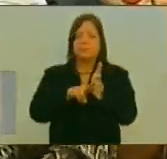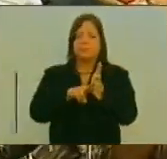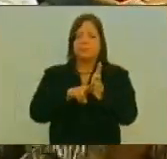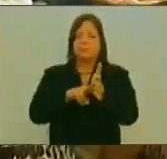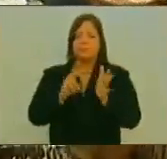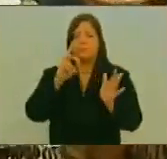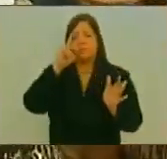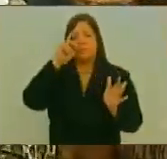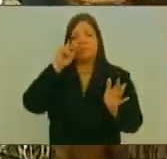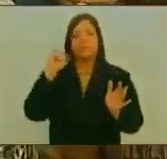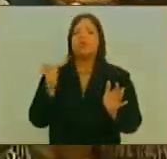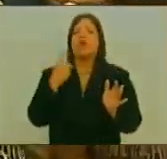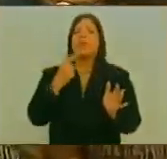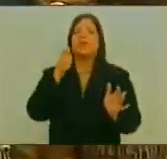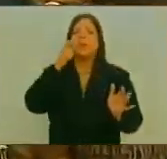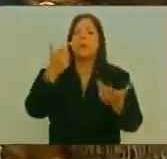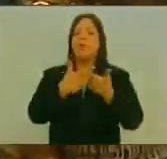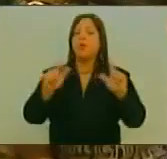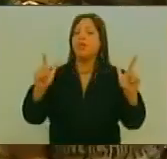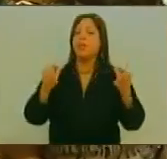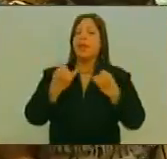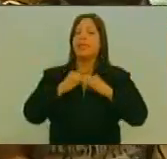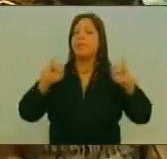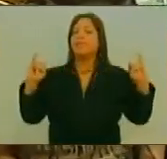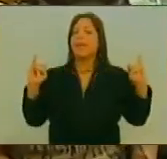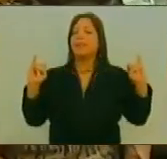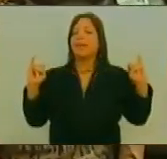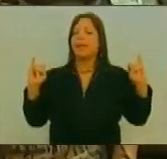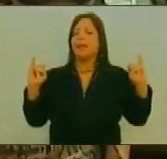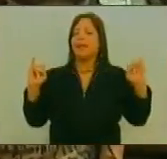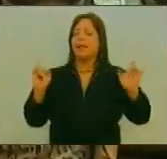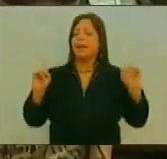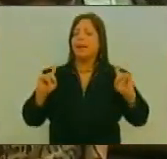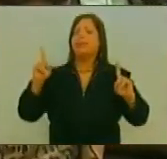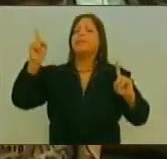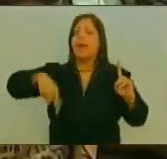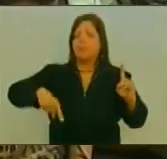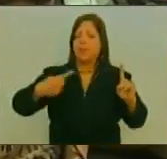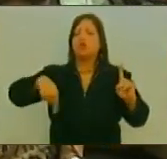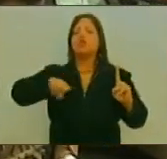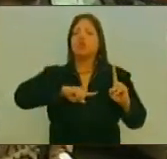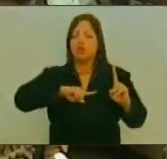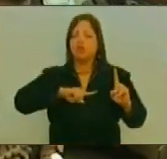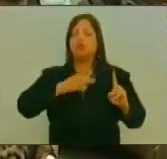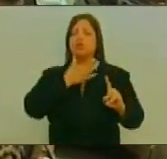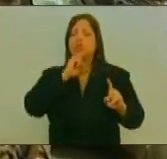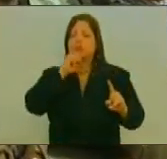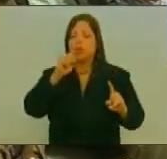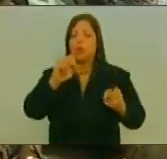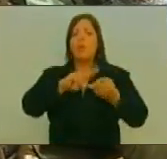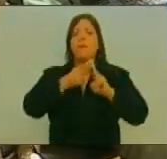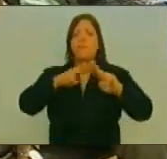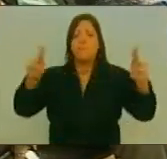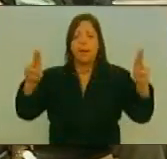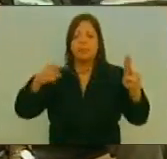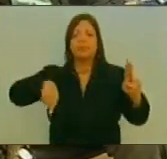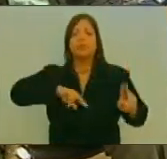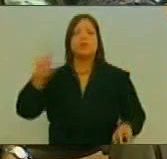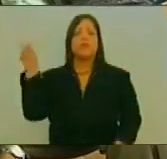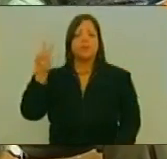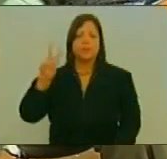solamente En que somos Un pueblo libre Independiente Y soberano También estamos Empeñados En la paz De nuestro país